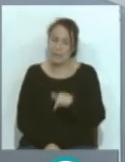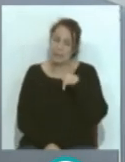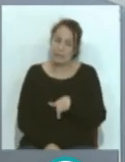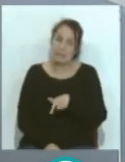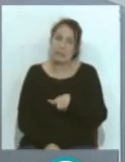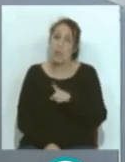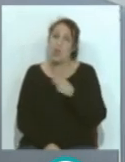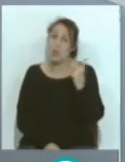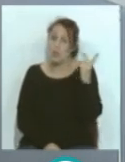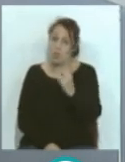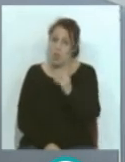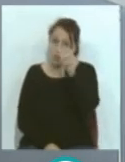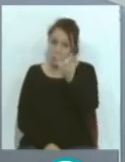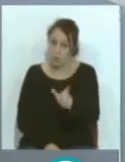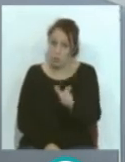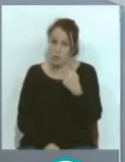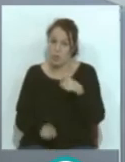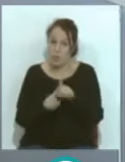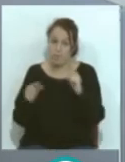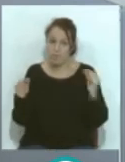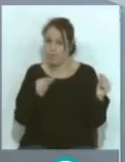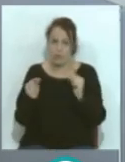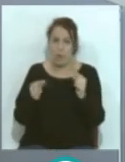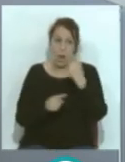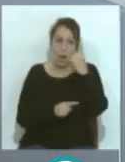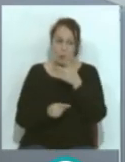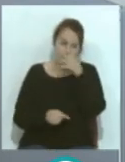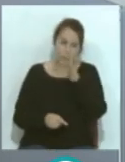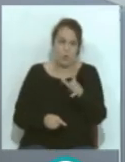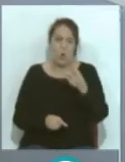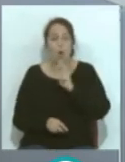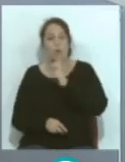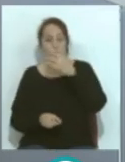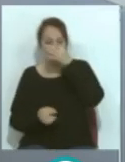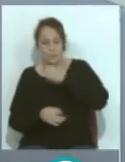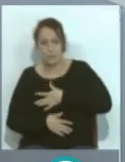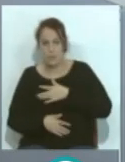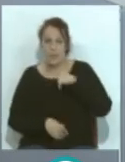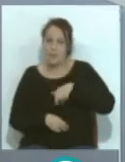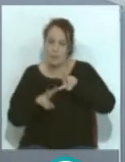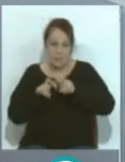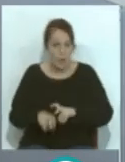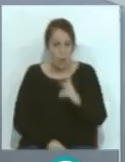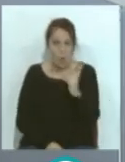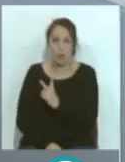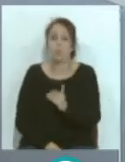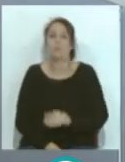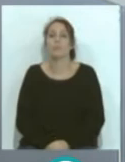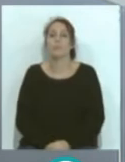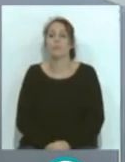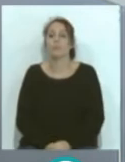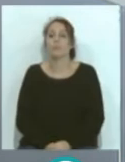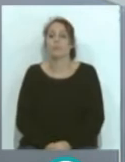hay dos que están en un litigio. Algunos que acusan y otros son acusados. Pero aquí que se investigan los dos, ¿eh?